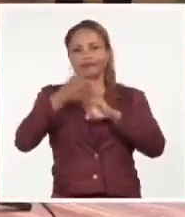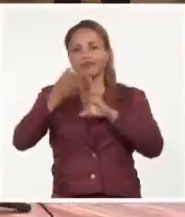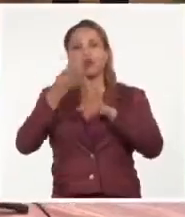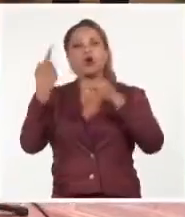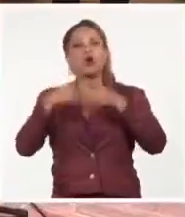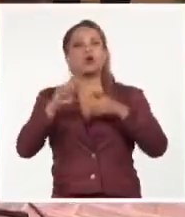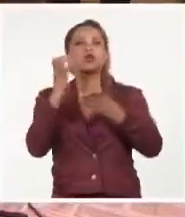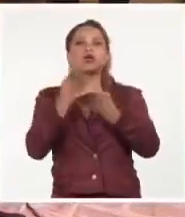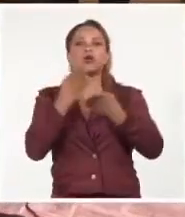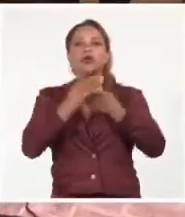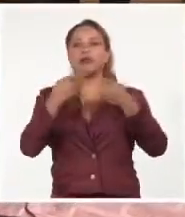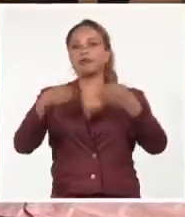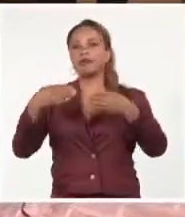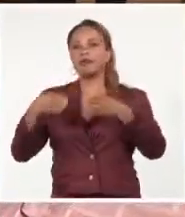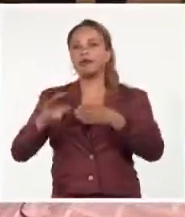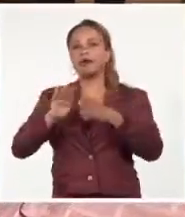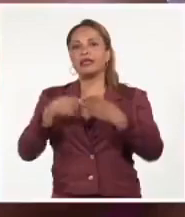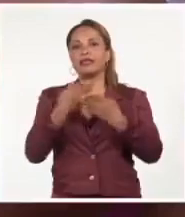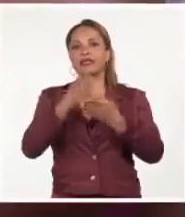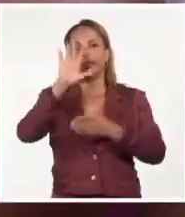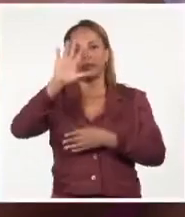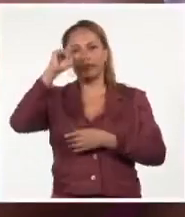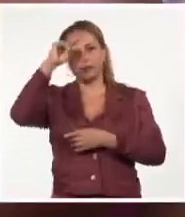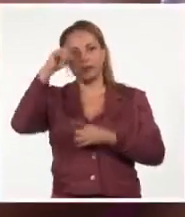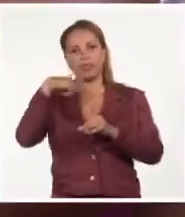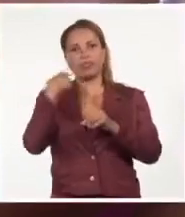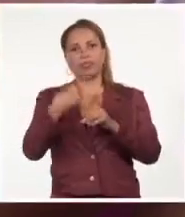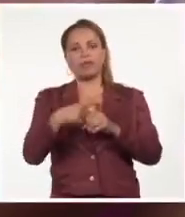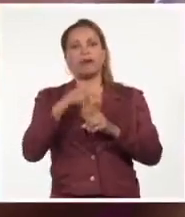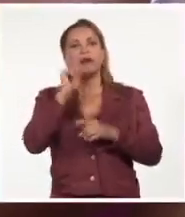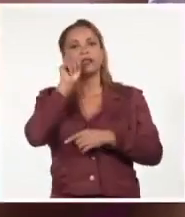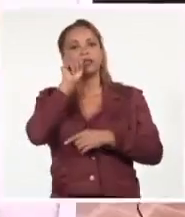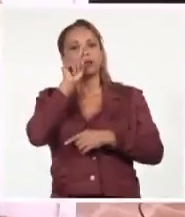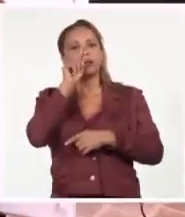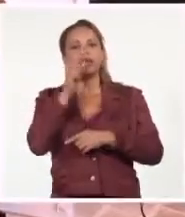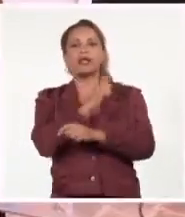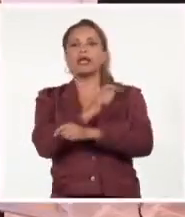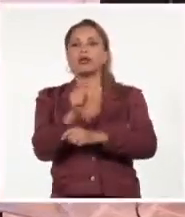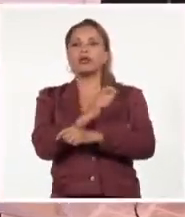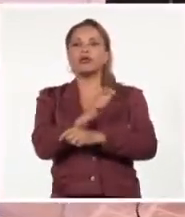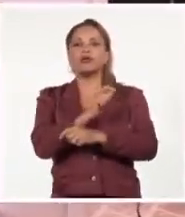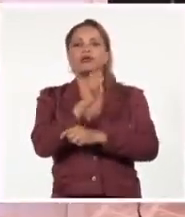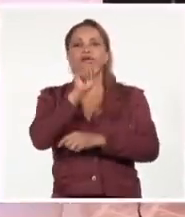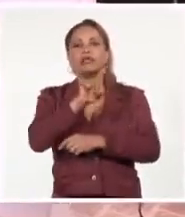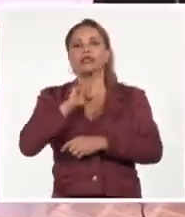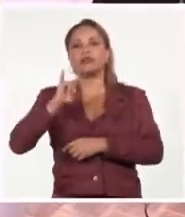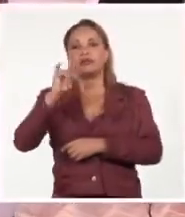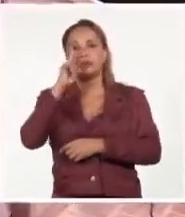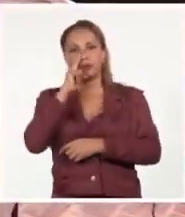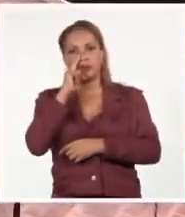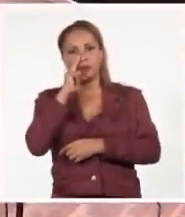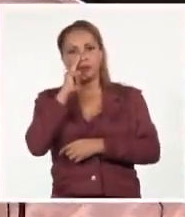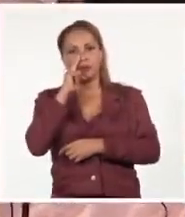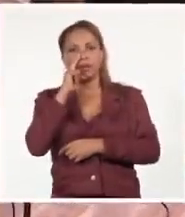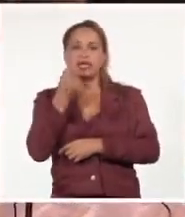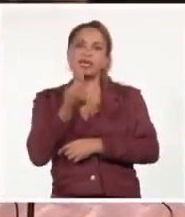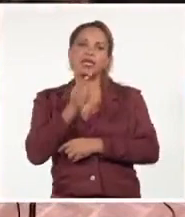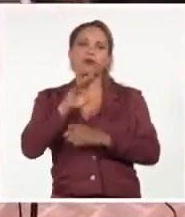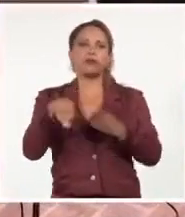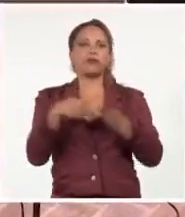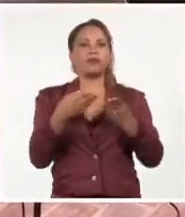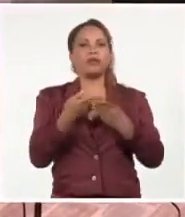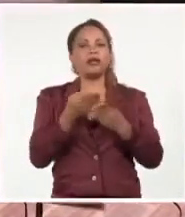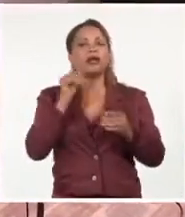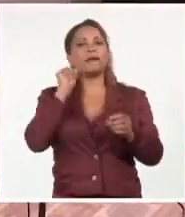abren sus puertas este 5 de septiembre para culminar el curso escolar el 19 de noviembre y en apenas unos días